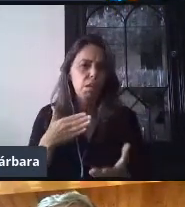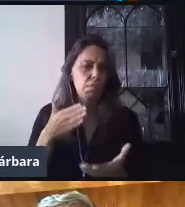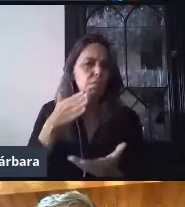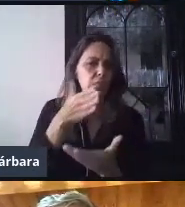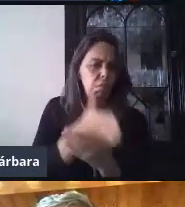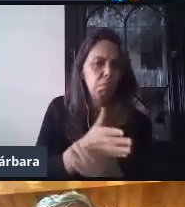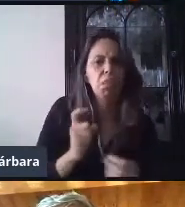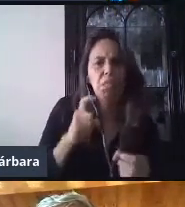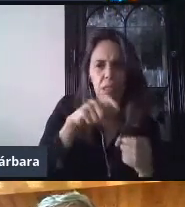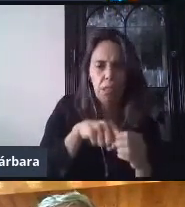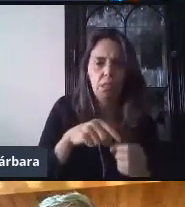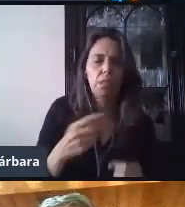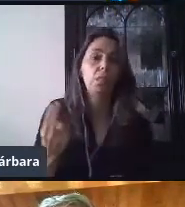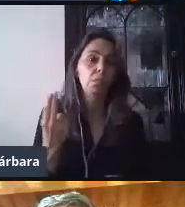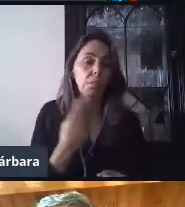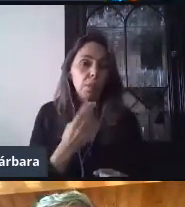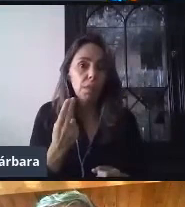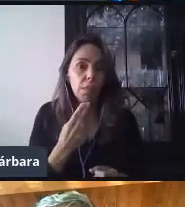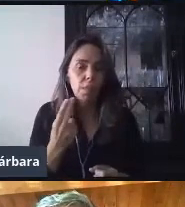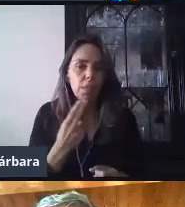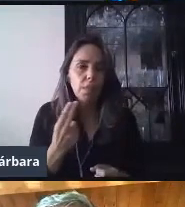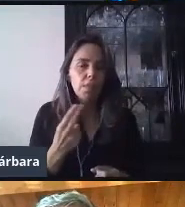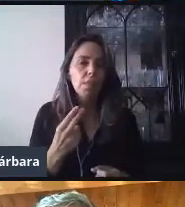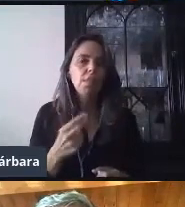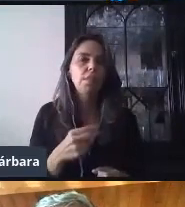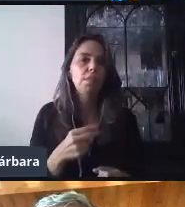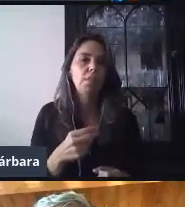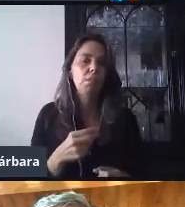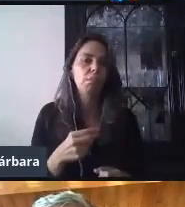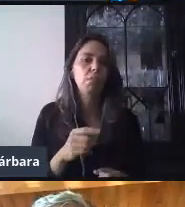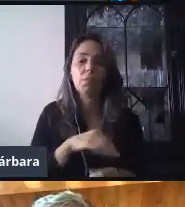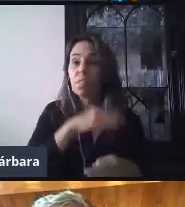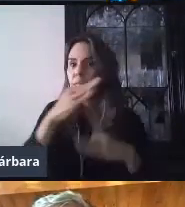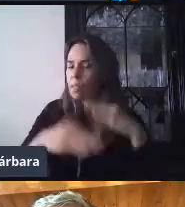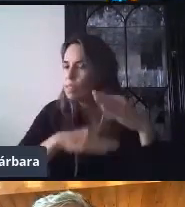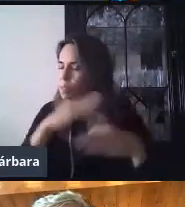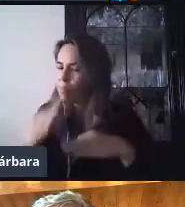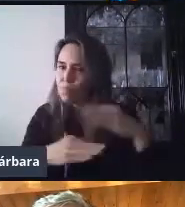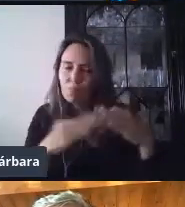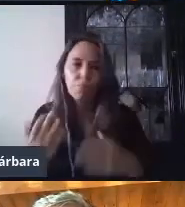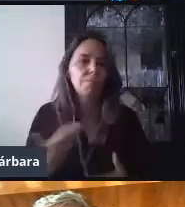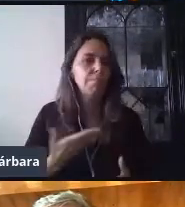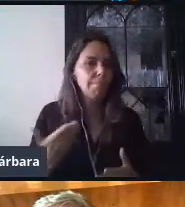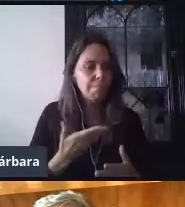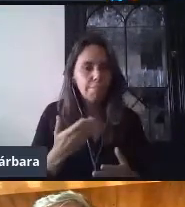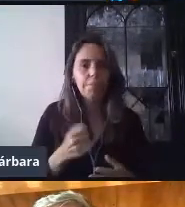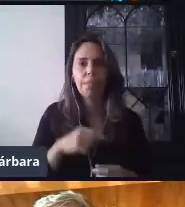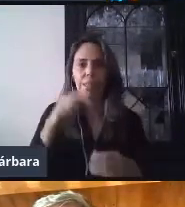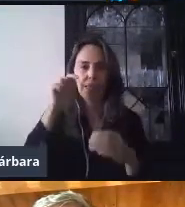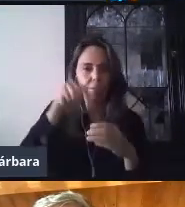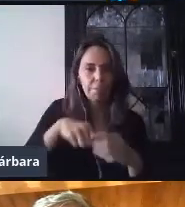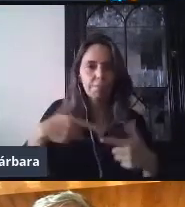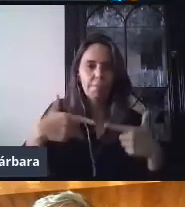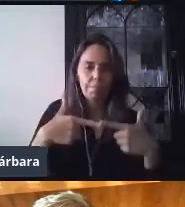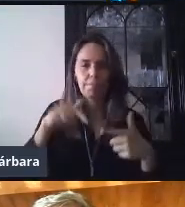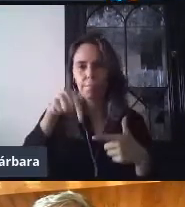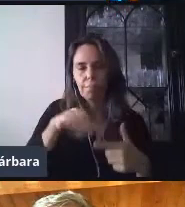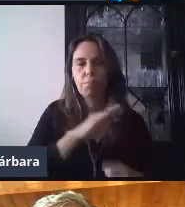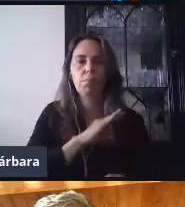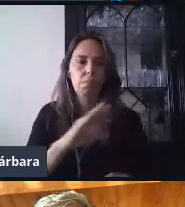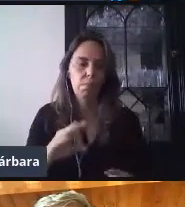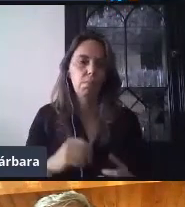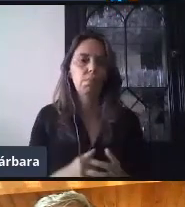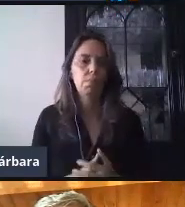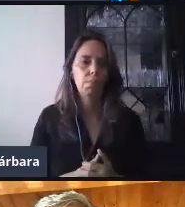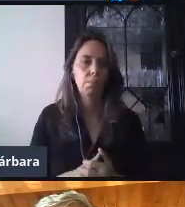darles las herramientas. Se trata de que todo el mundo tenga el acceso. Pero trataremos de irlo incorporando. Pero